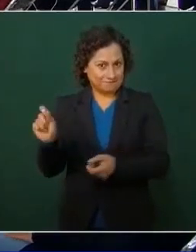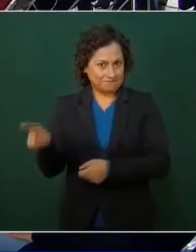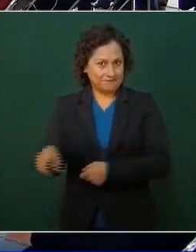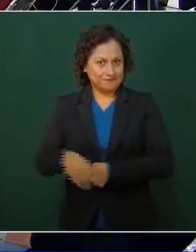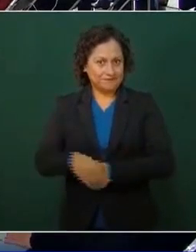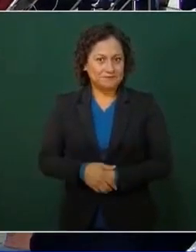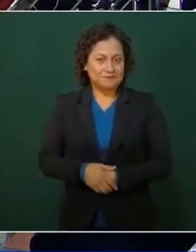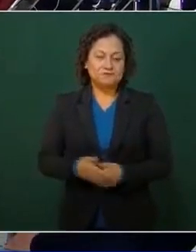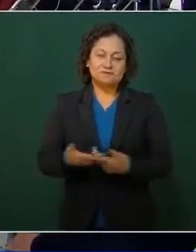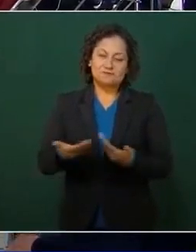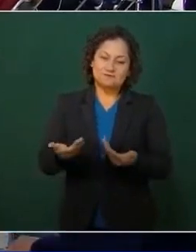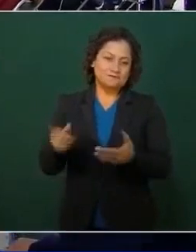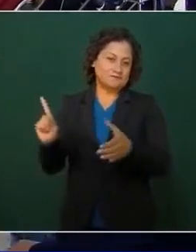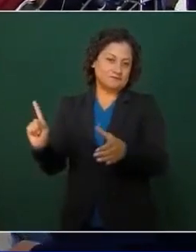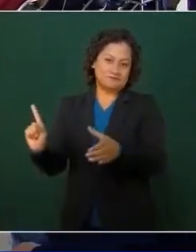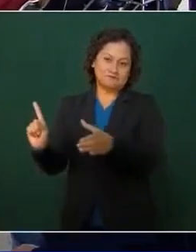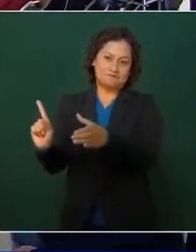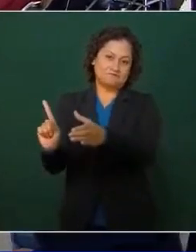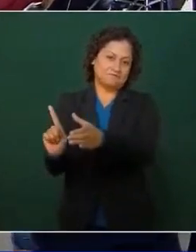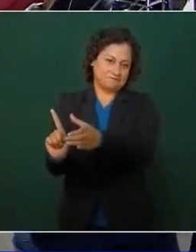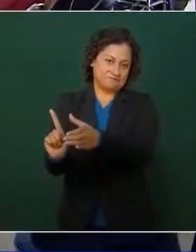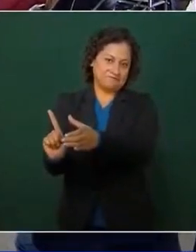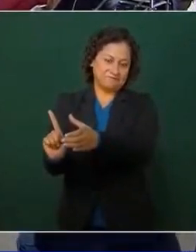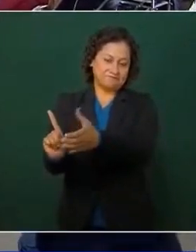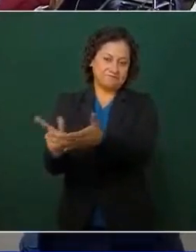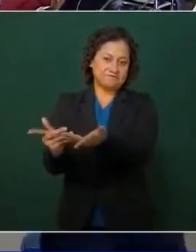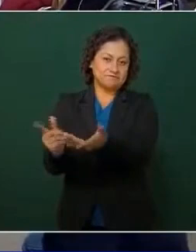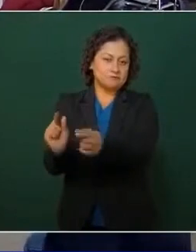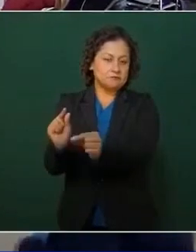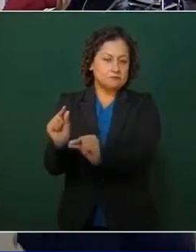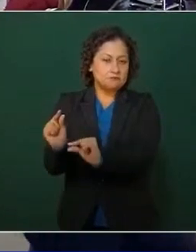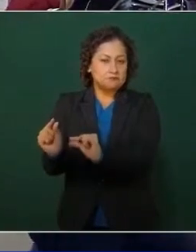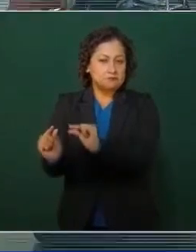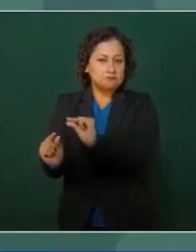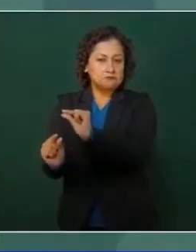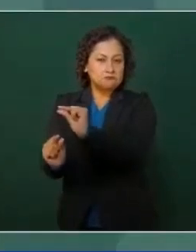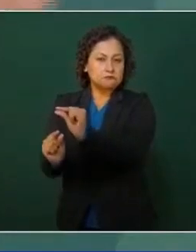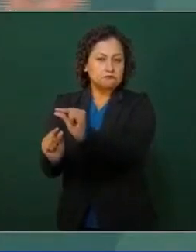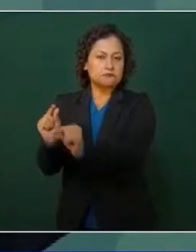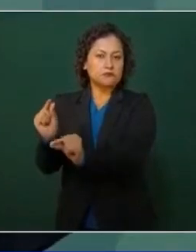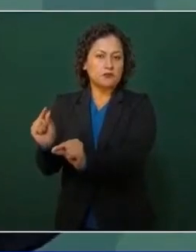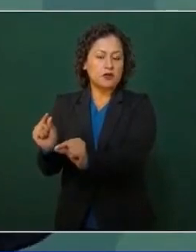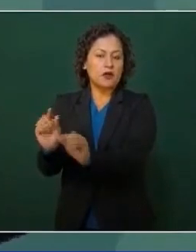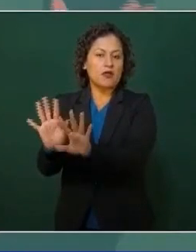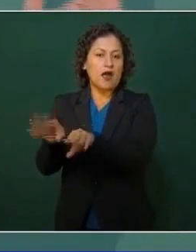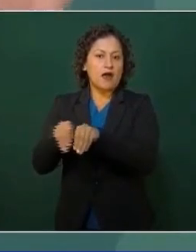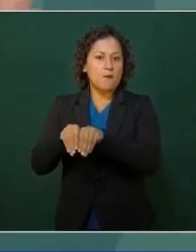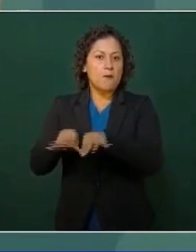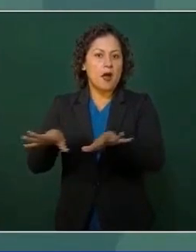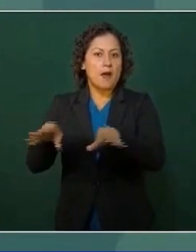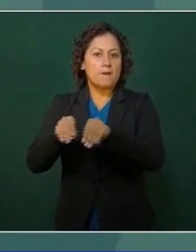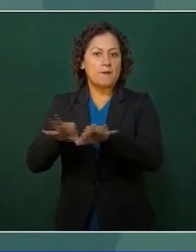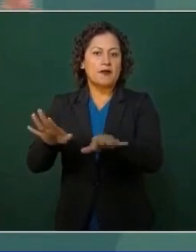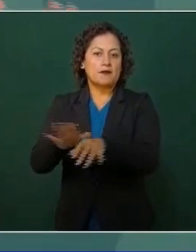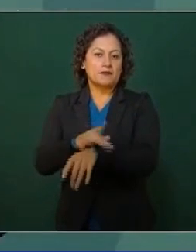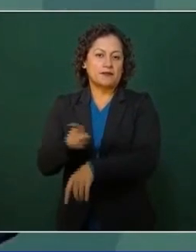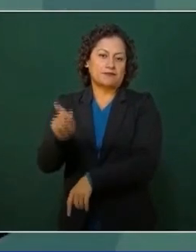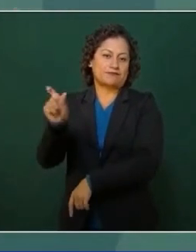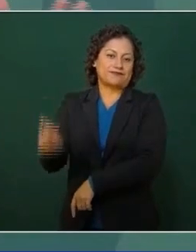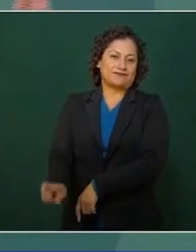Y ahí poco a poco se fue sabiendo, porque van enseñando el cobre.